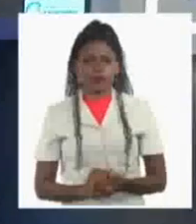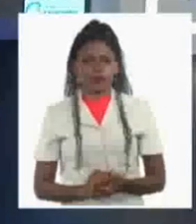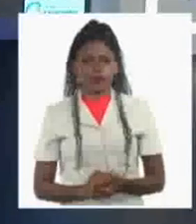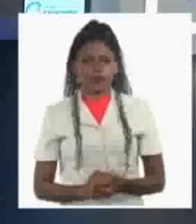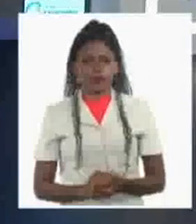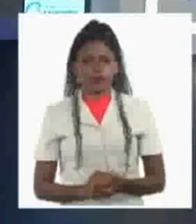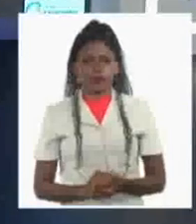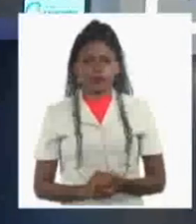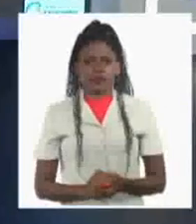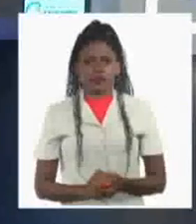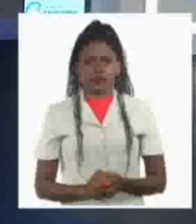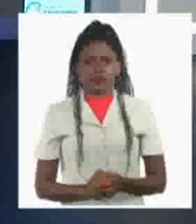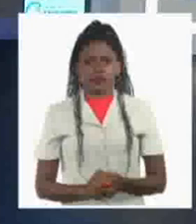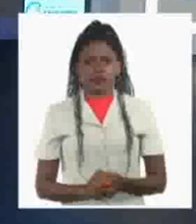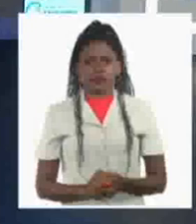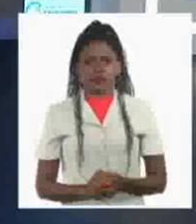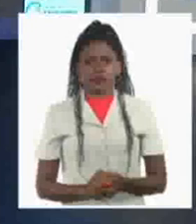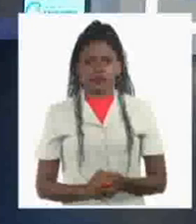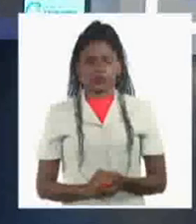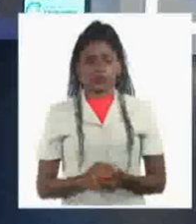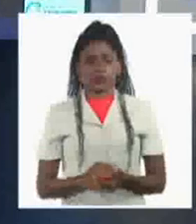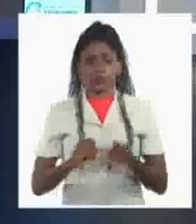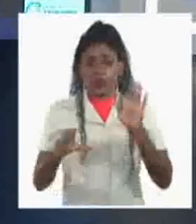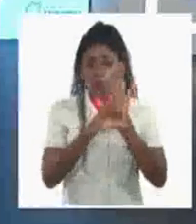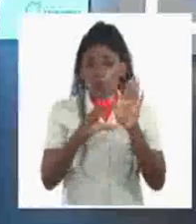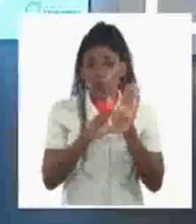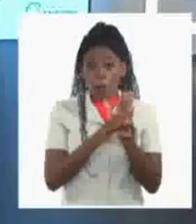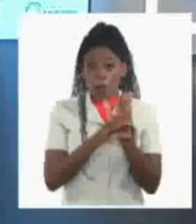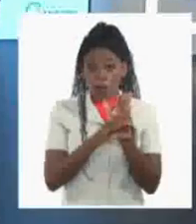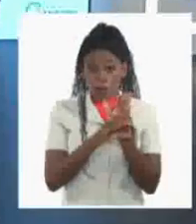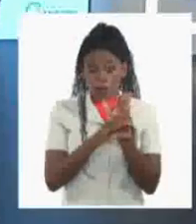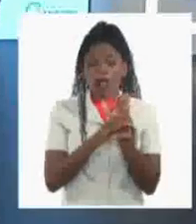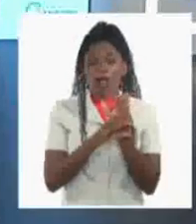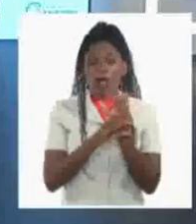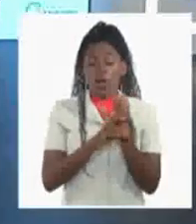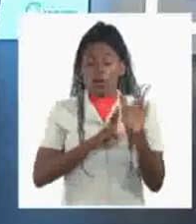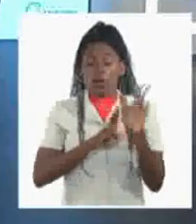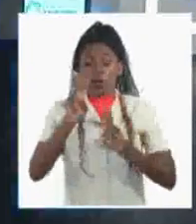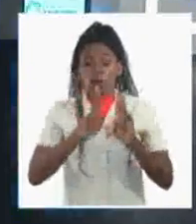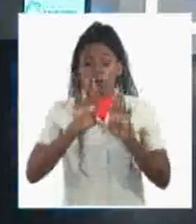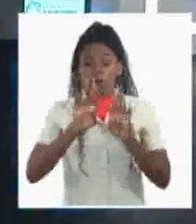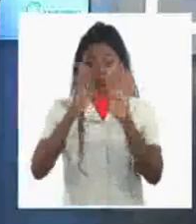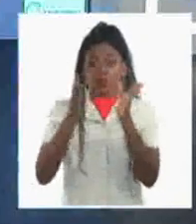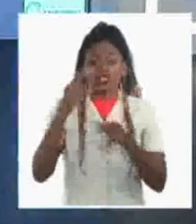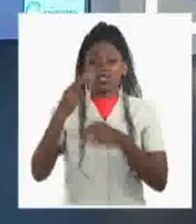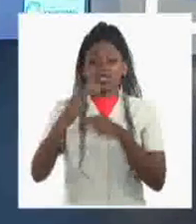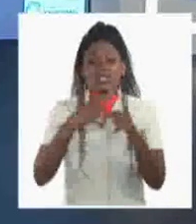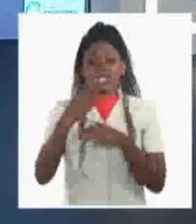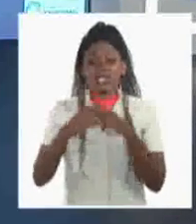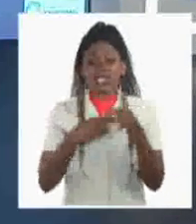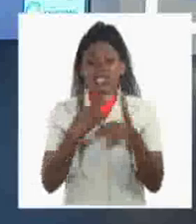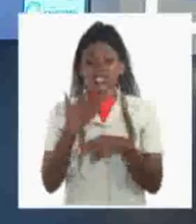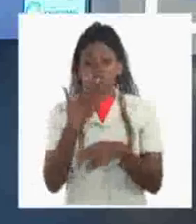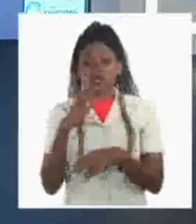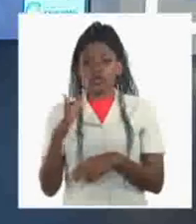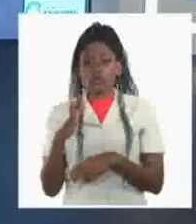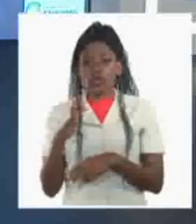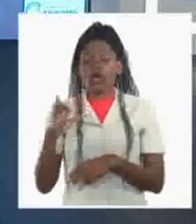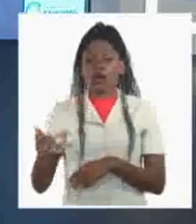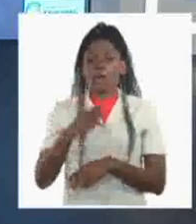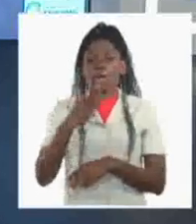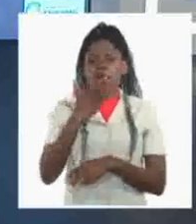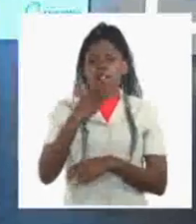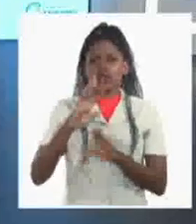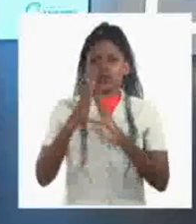Y en el contexto de la cumbre para un nuevo pacto financiero mundial que sesiona en París, como usted sabe, el presidente de Colombia, Gustavo Petro, propuso un plan